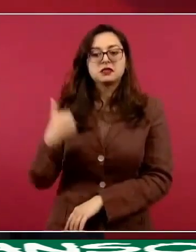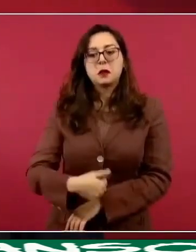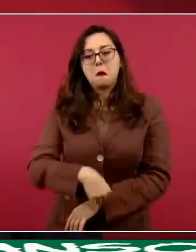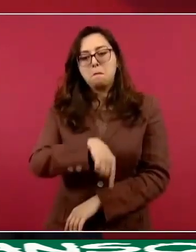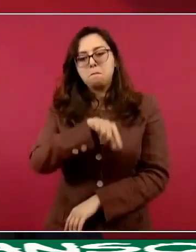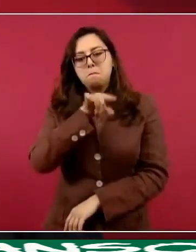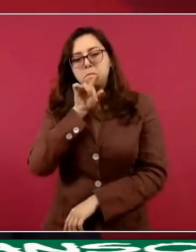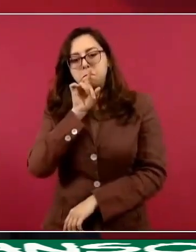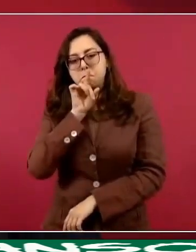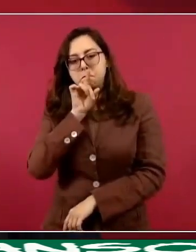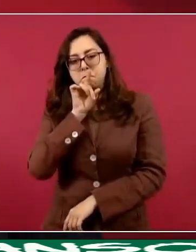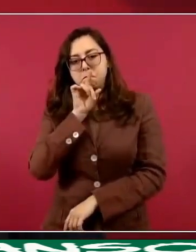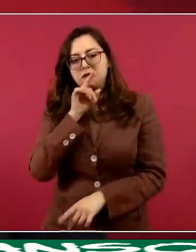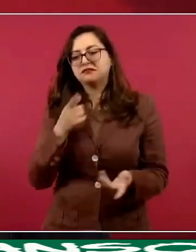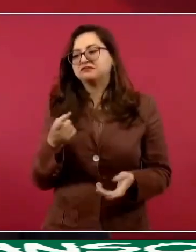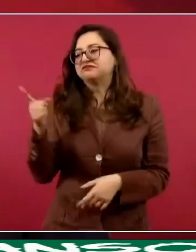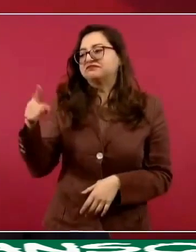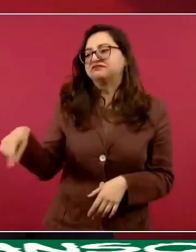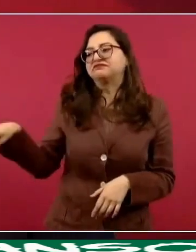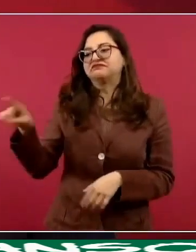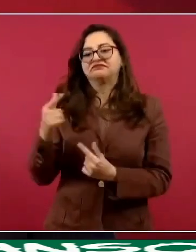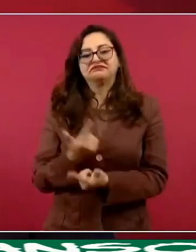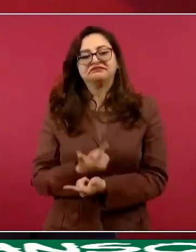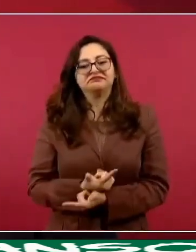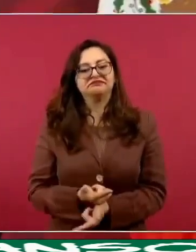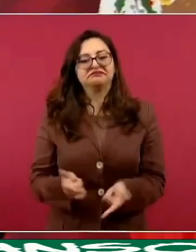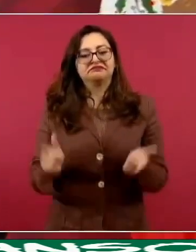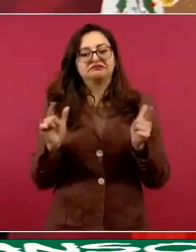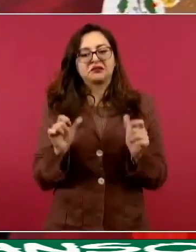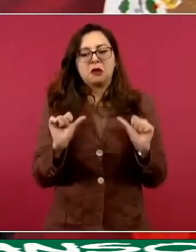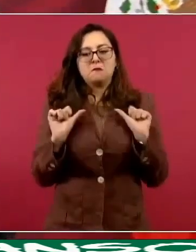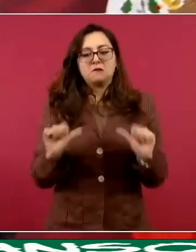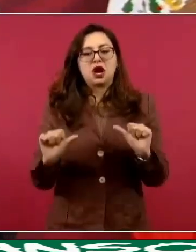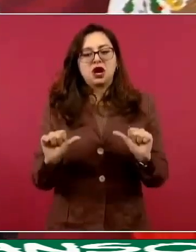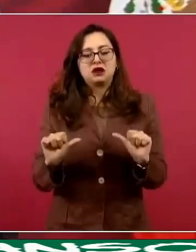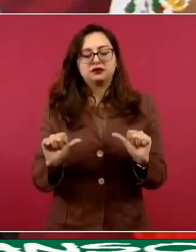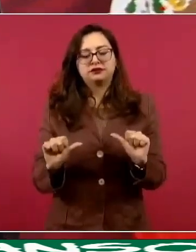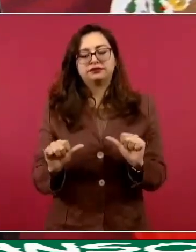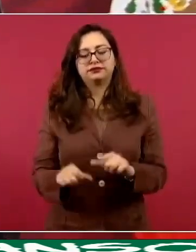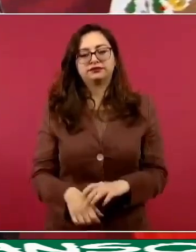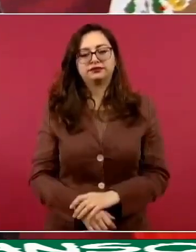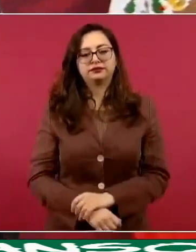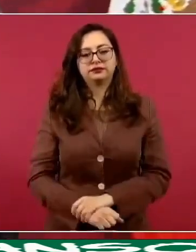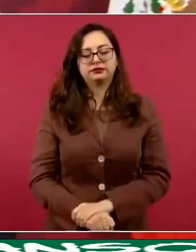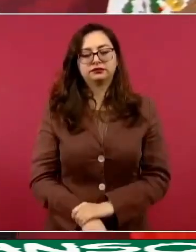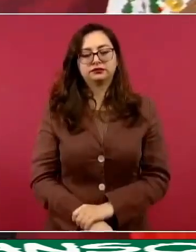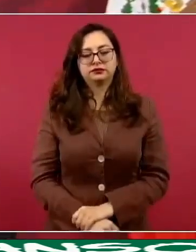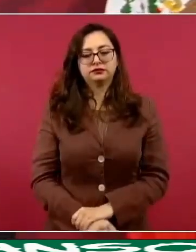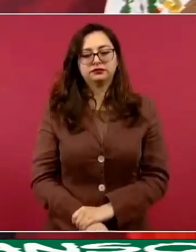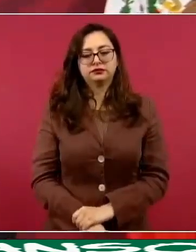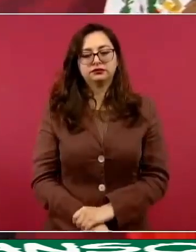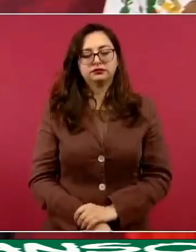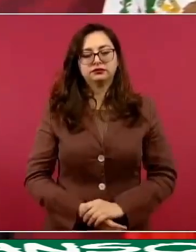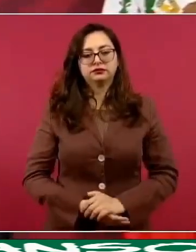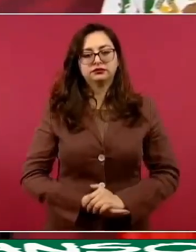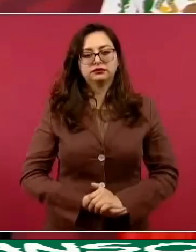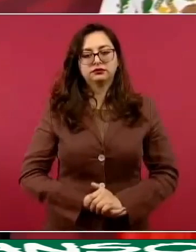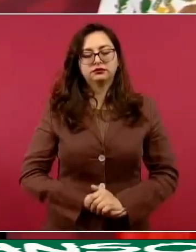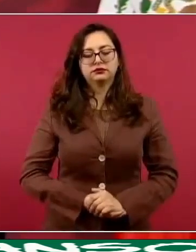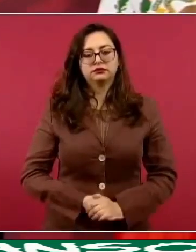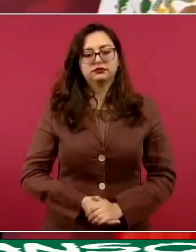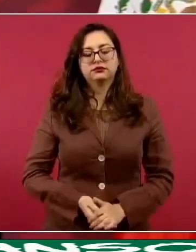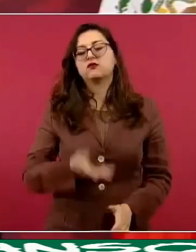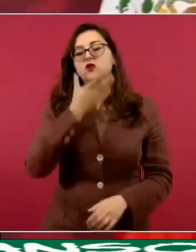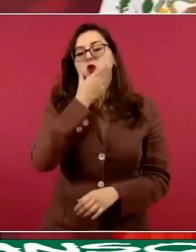era